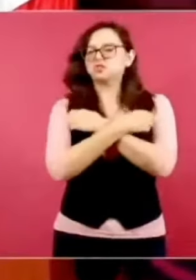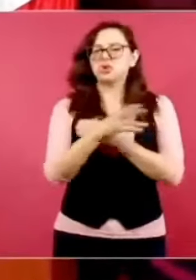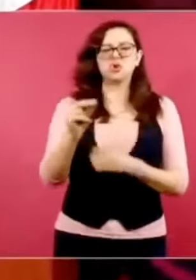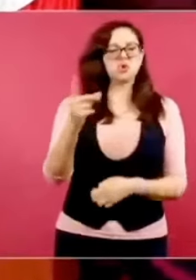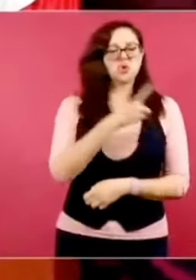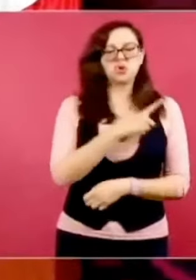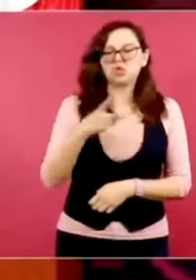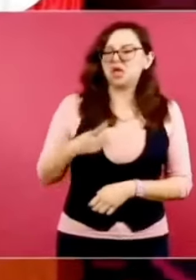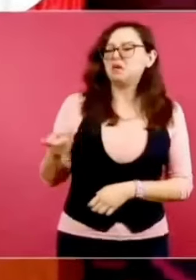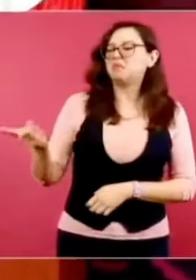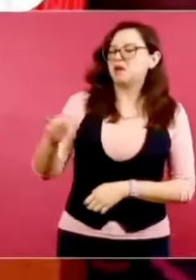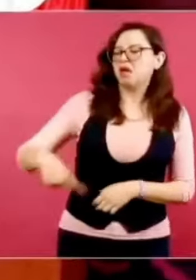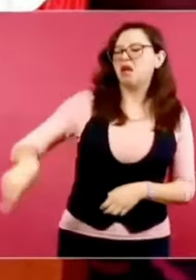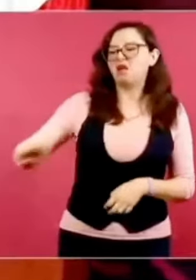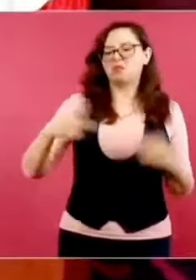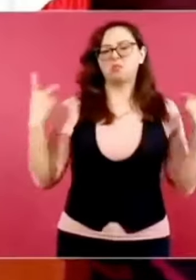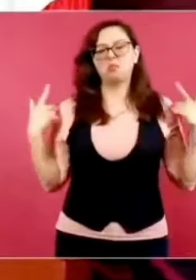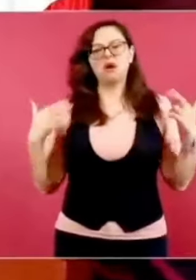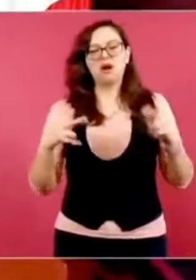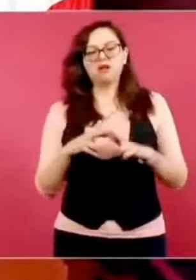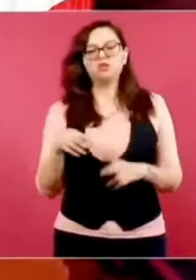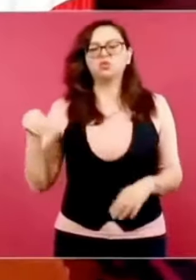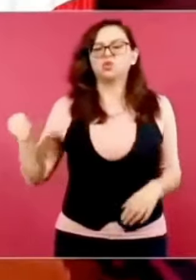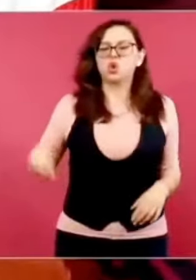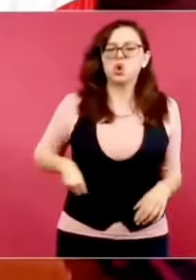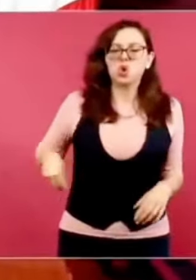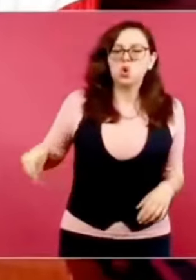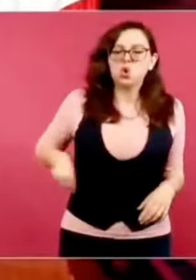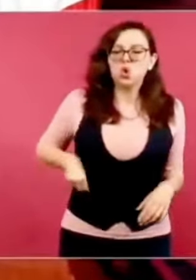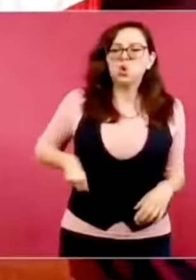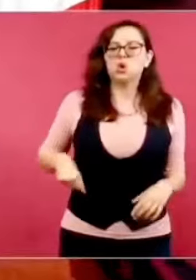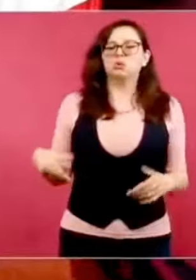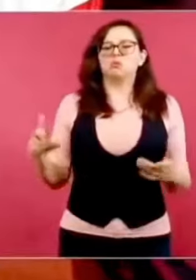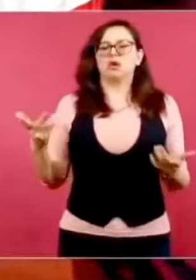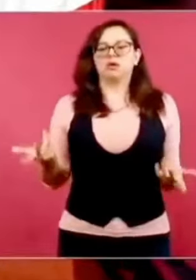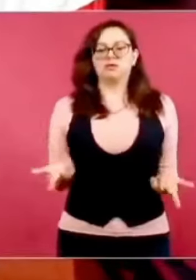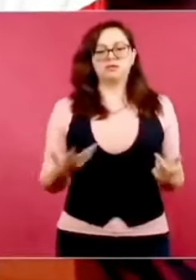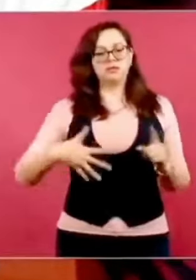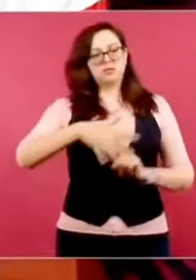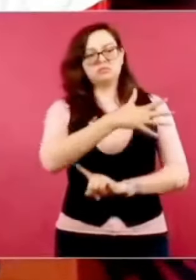maestros, no tomando en cuenta otros factores.